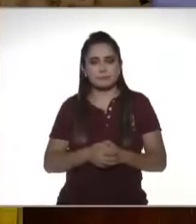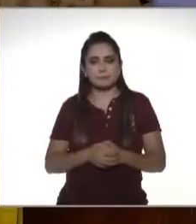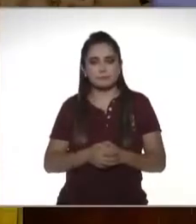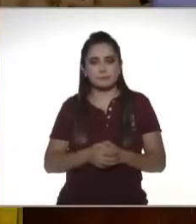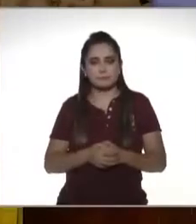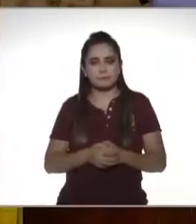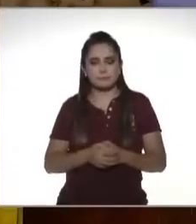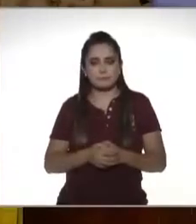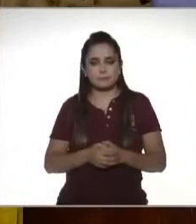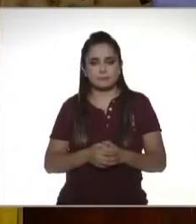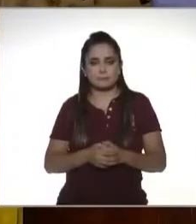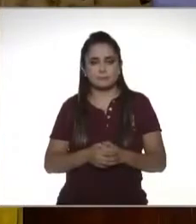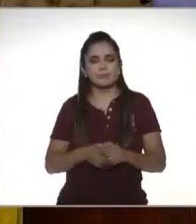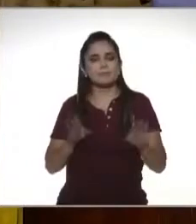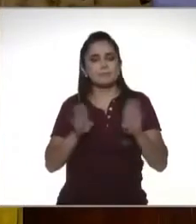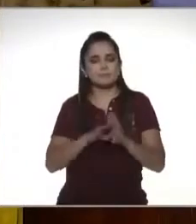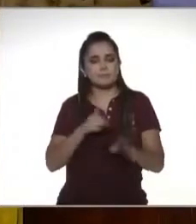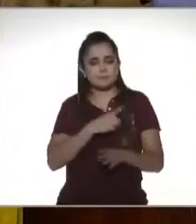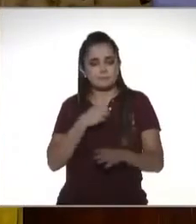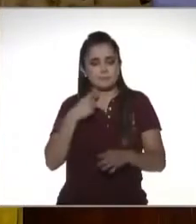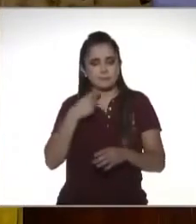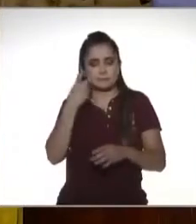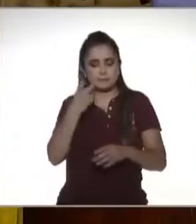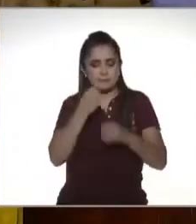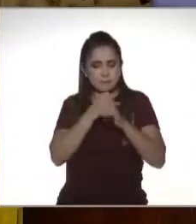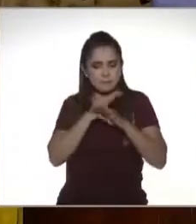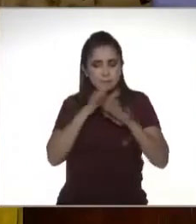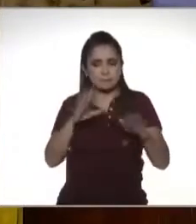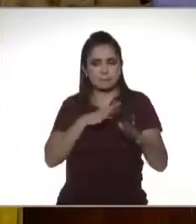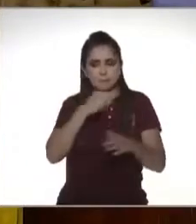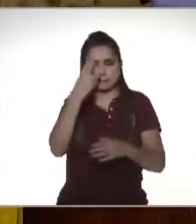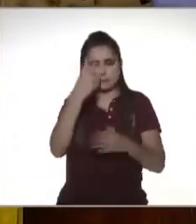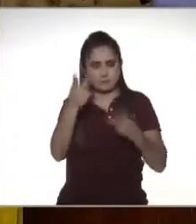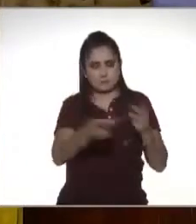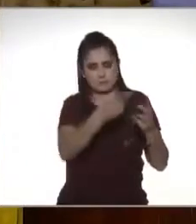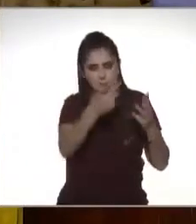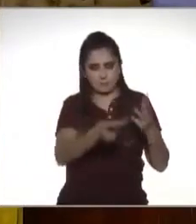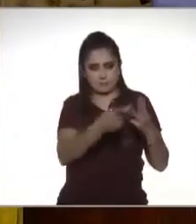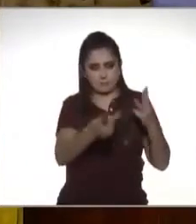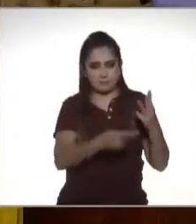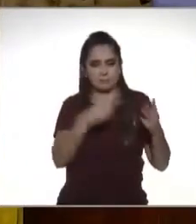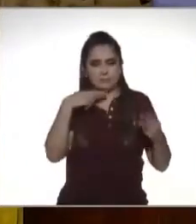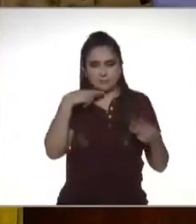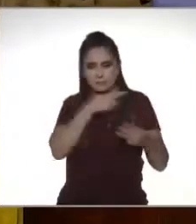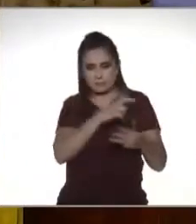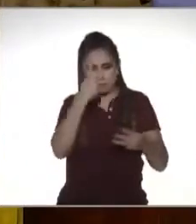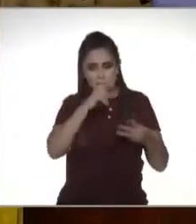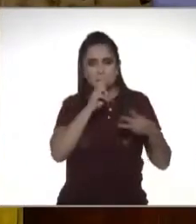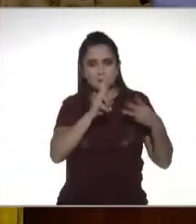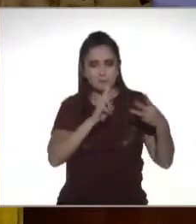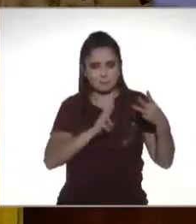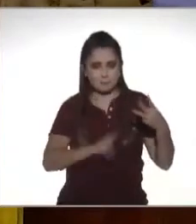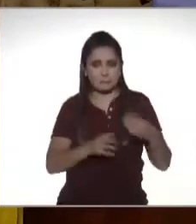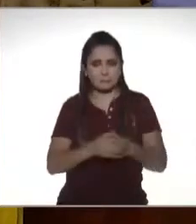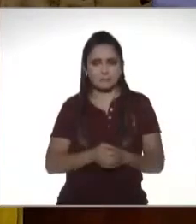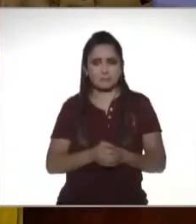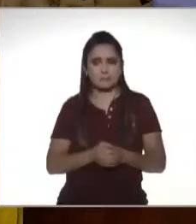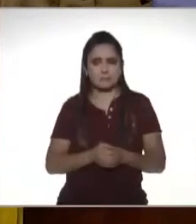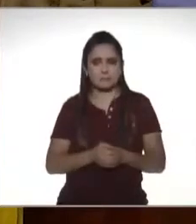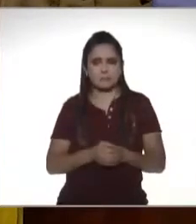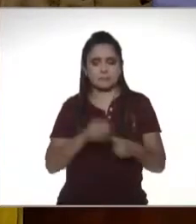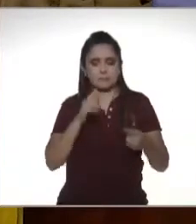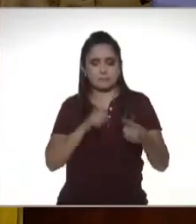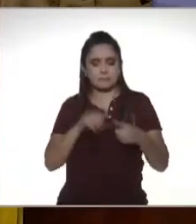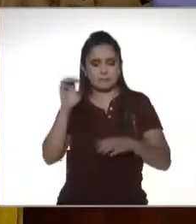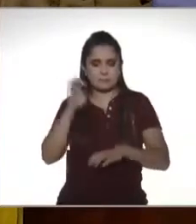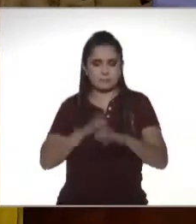habla sobre un poco de cómo debe de hacer su declaración y nos hace tres preguntas que se las voy a hacer de corrida para ver si podemos responderlas cuando